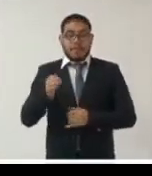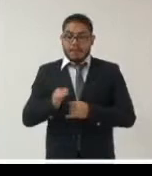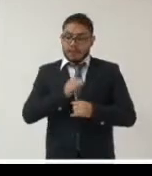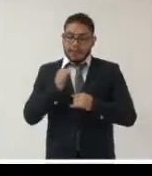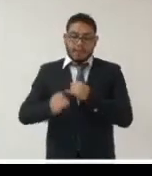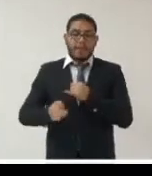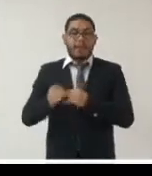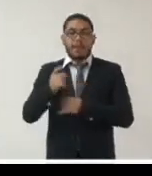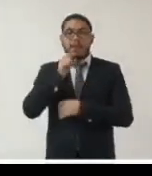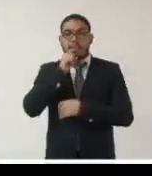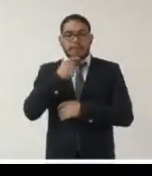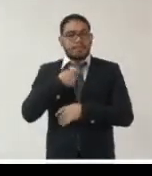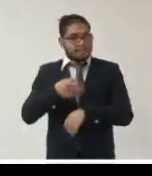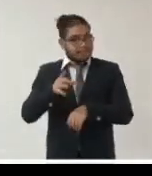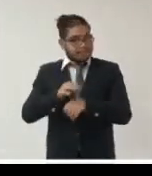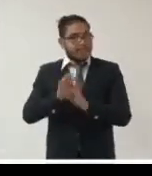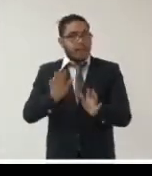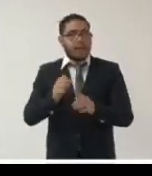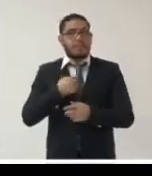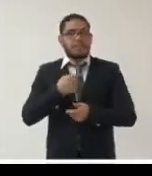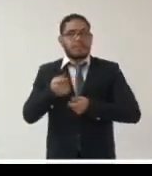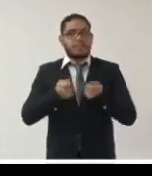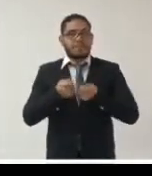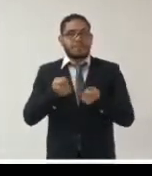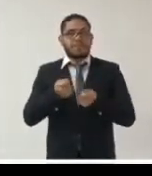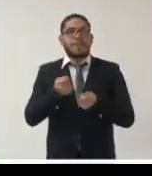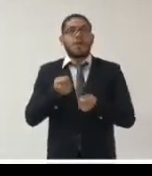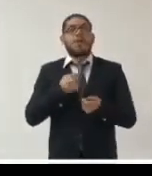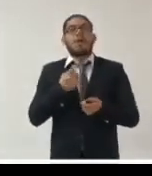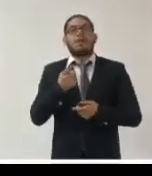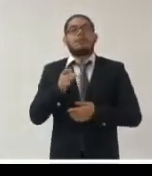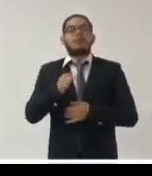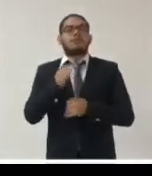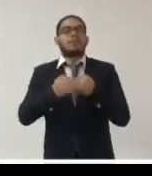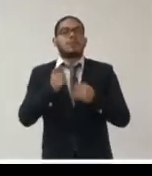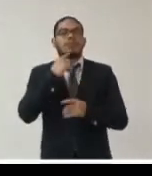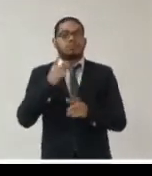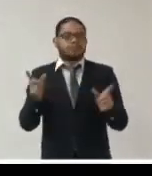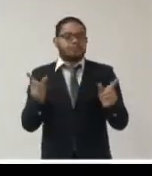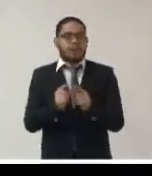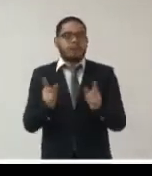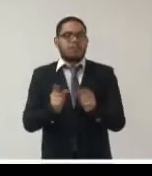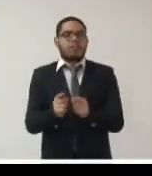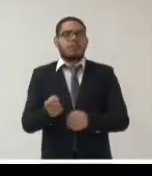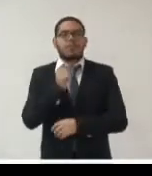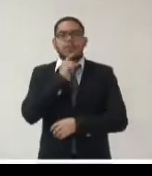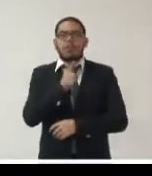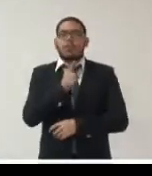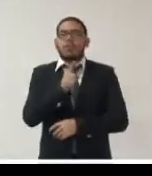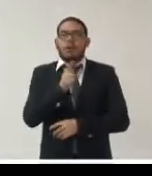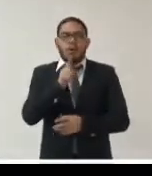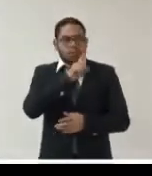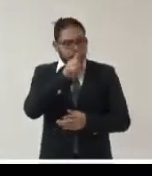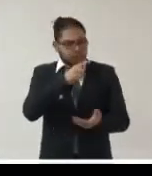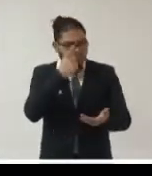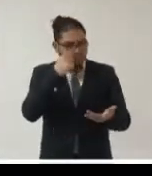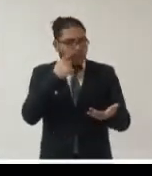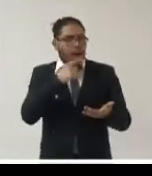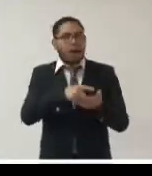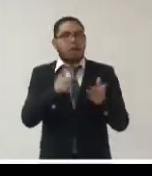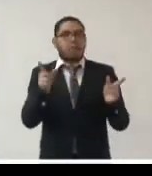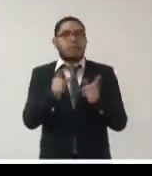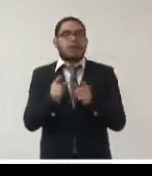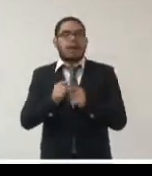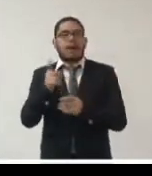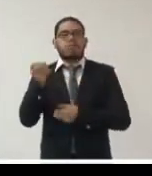si así me lo permiten yo como moderadora voy a dar unas conclusiones muy resumidas de lo